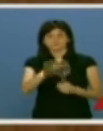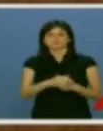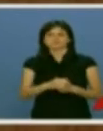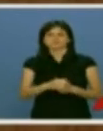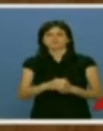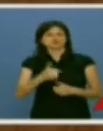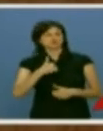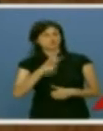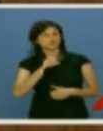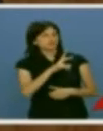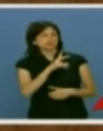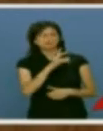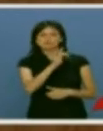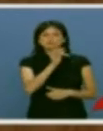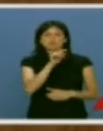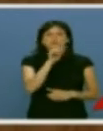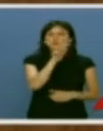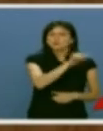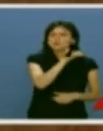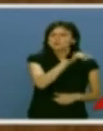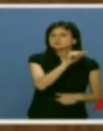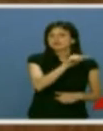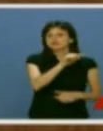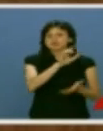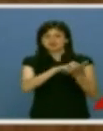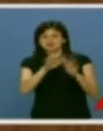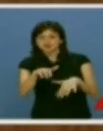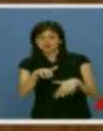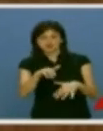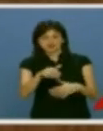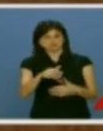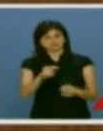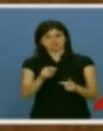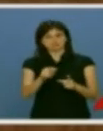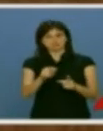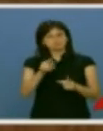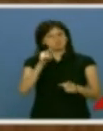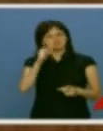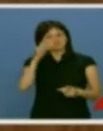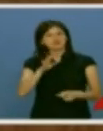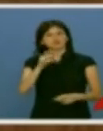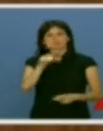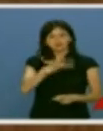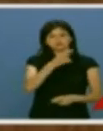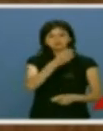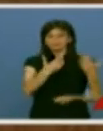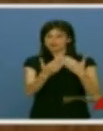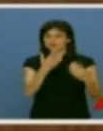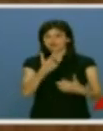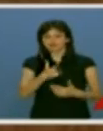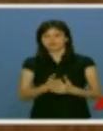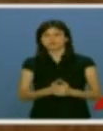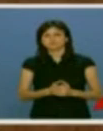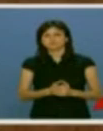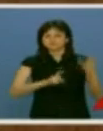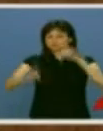Yo elogio que esta comunidad sea austera exactamente igual que lo son sus ciudadanos. Y me parece bien que hablemos de austeridad. Es verdad que